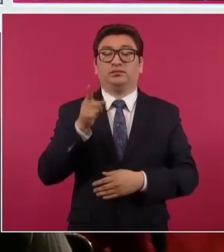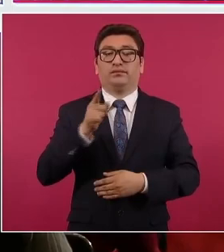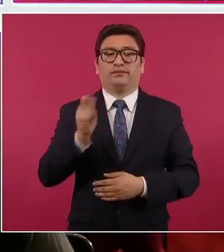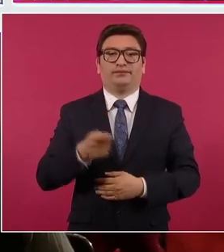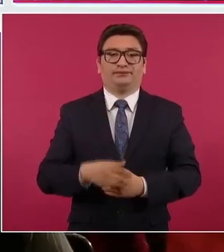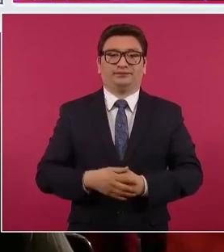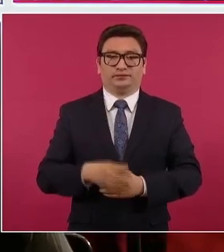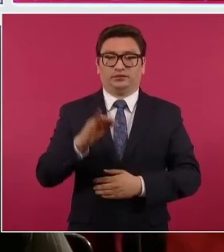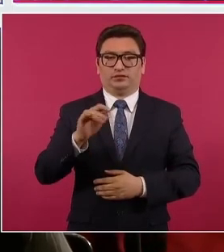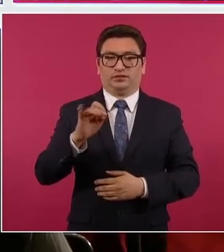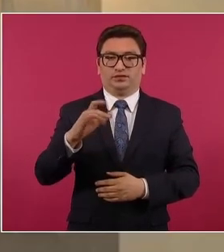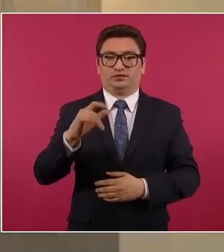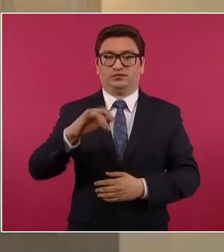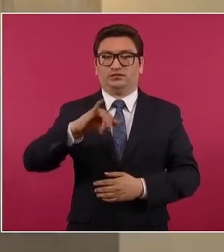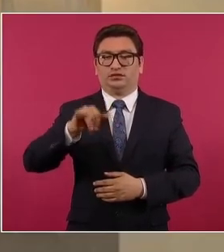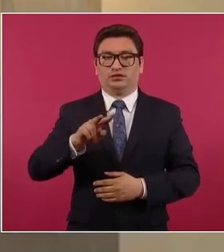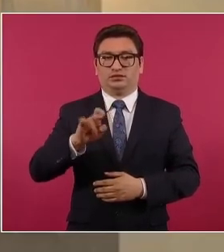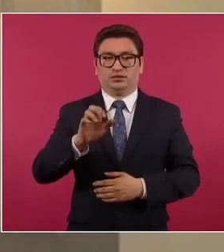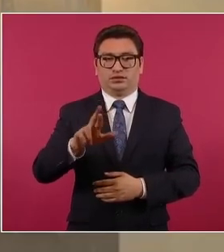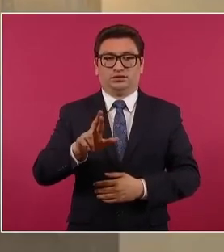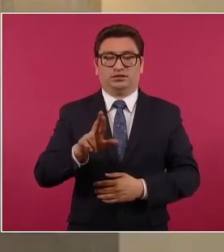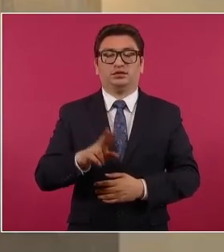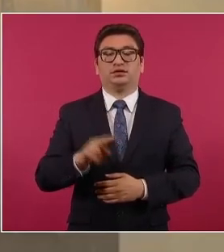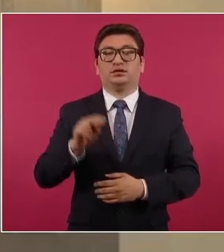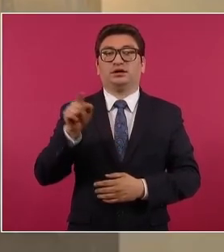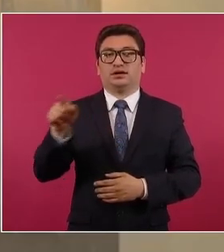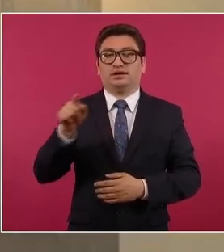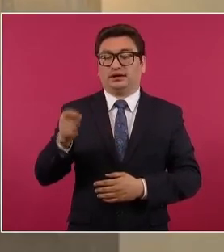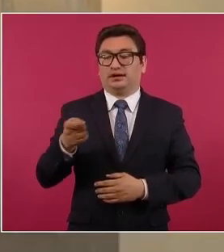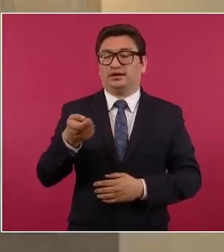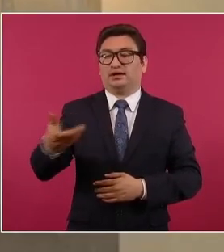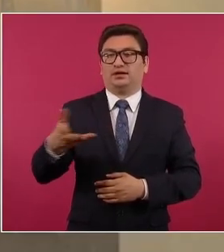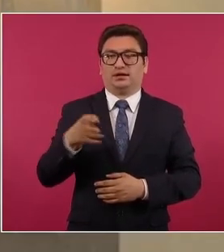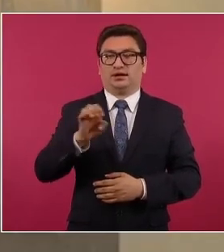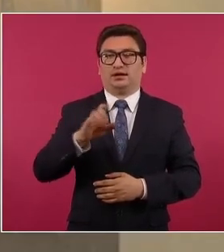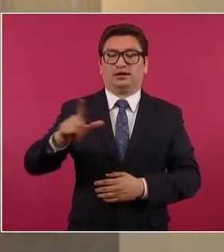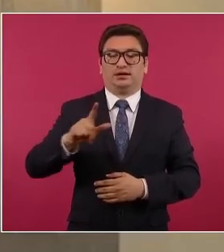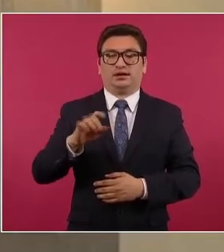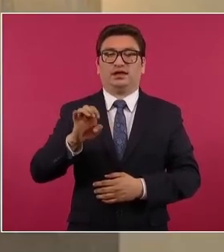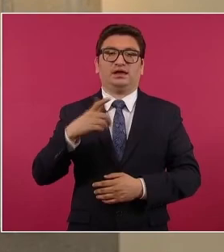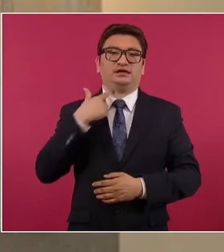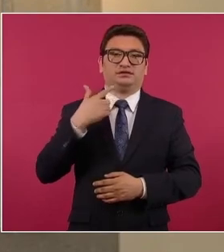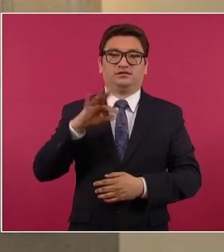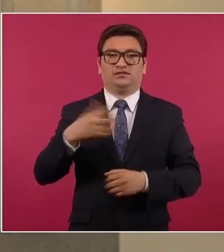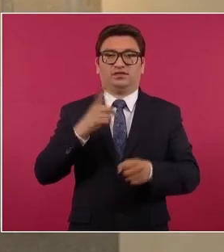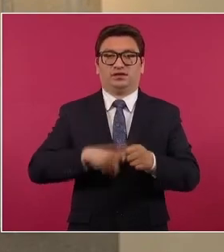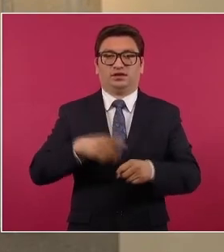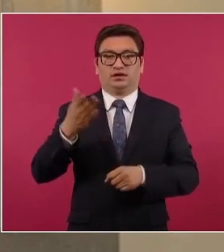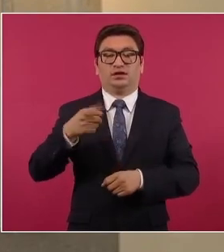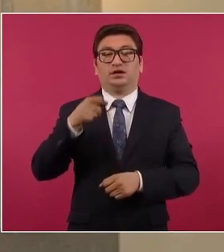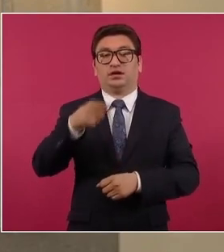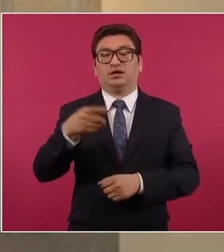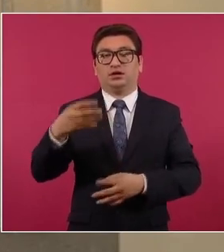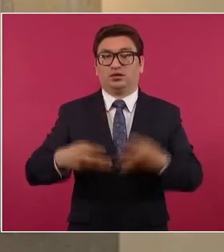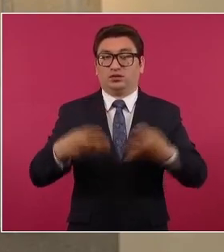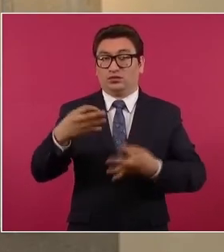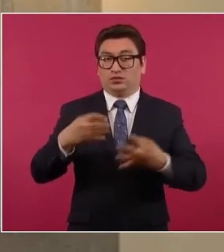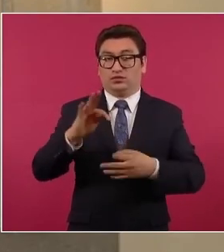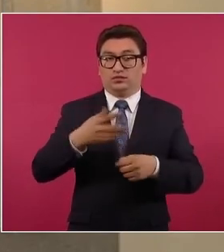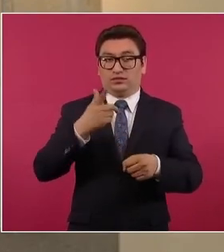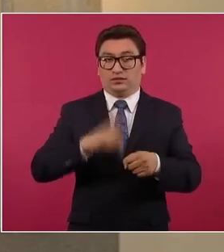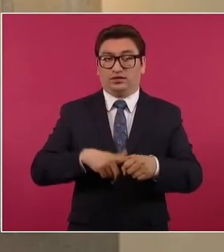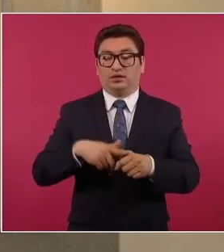Francisco Javier N., alias el exfederal, quien es juez federal, un juez federal